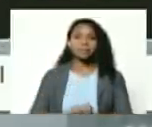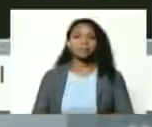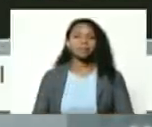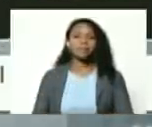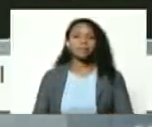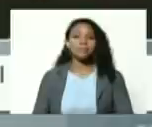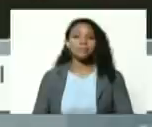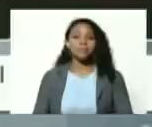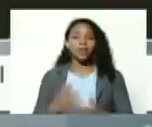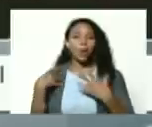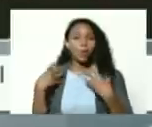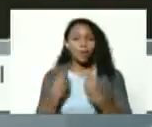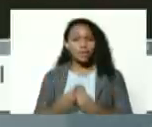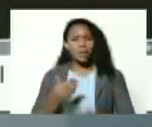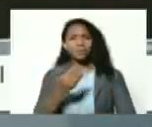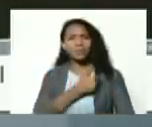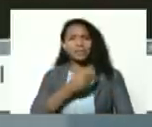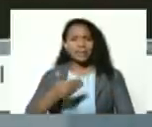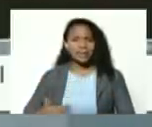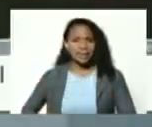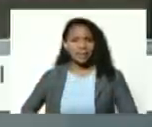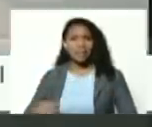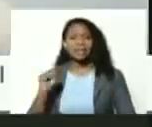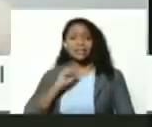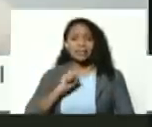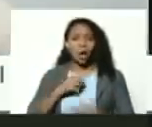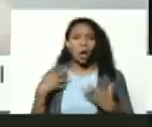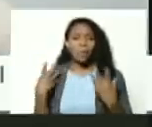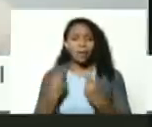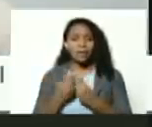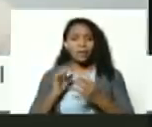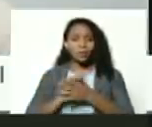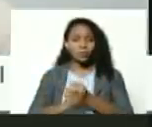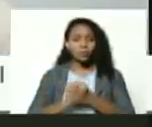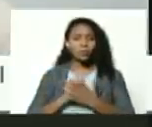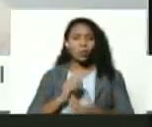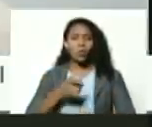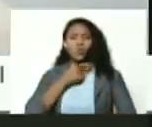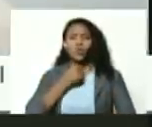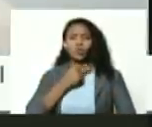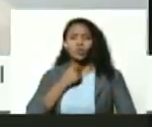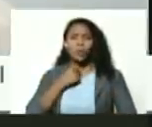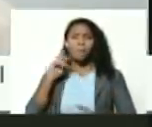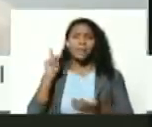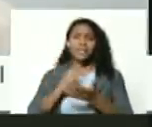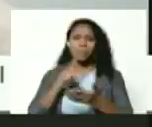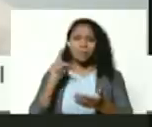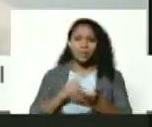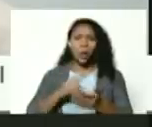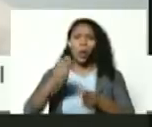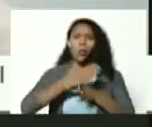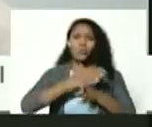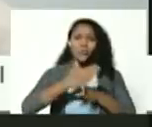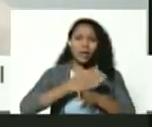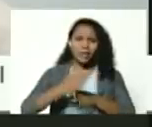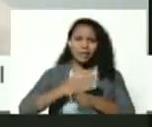compañero presidente decía compañeras compañeros un gusto participar compartir